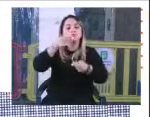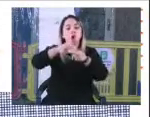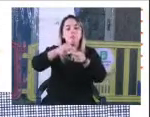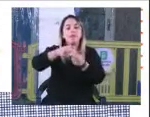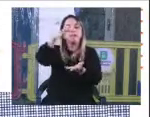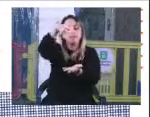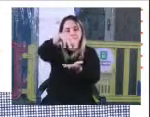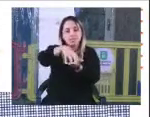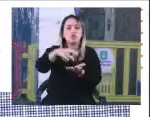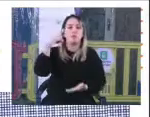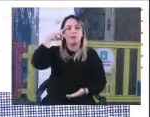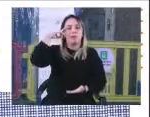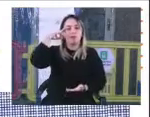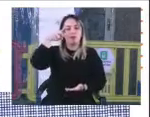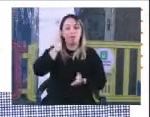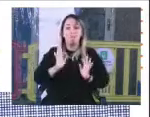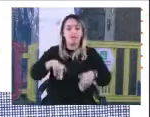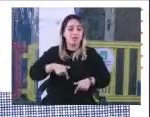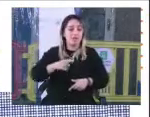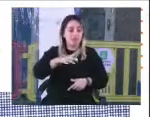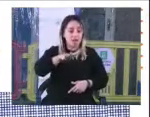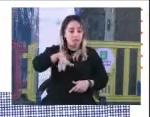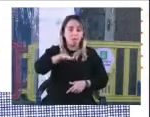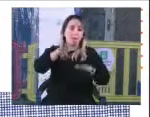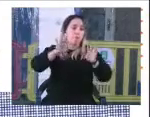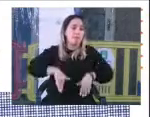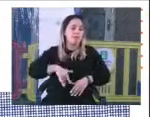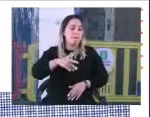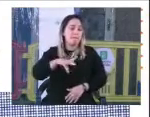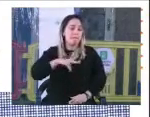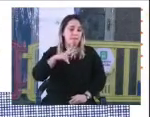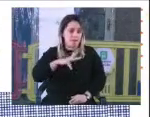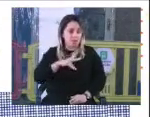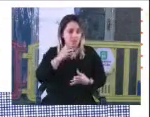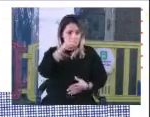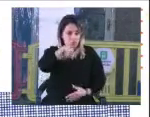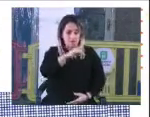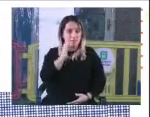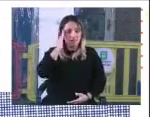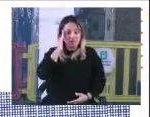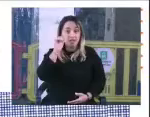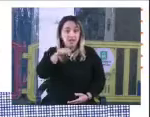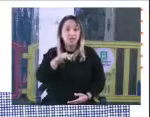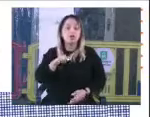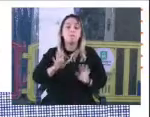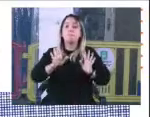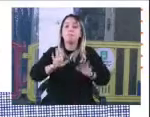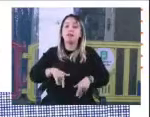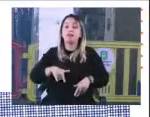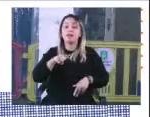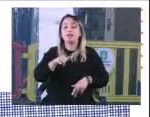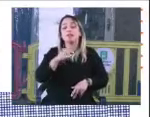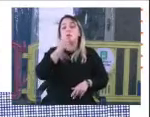perteneciendo a una propiedad privada, porque ustedes saben que pertenece a la congregación del